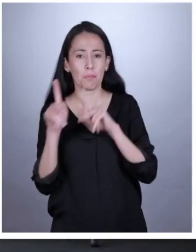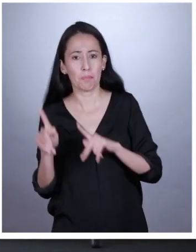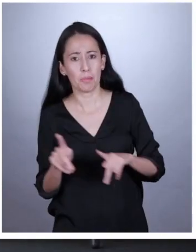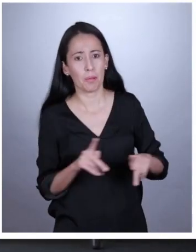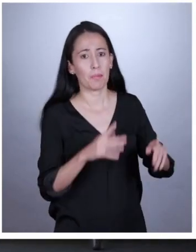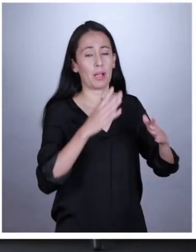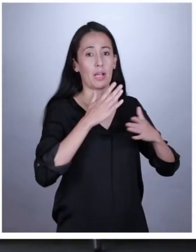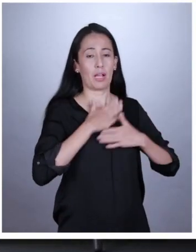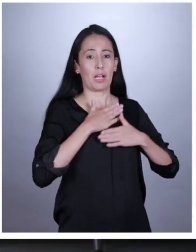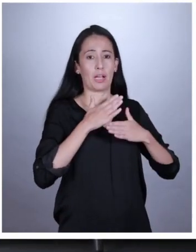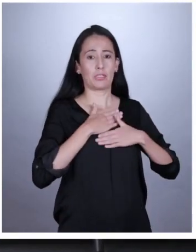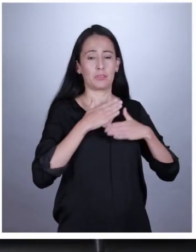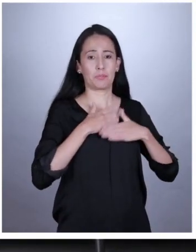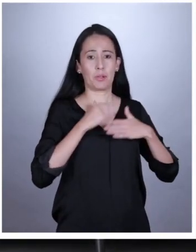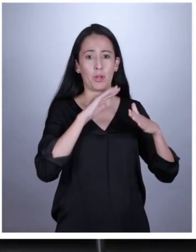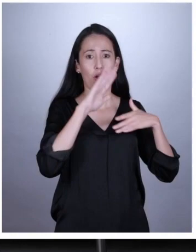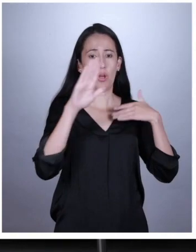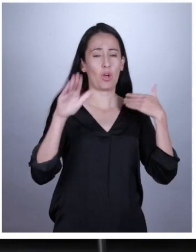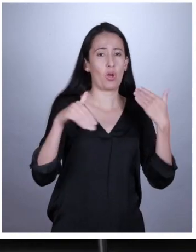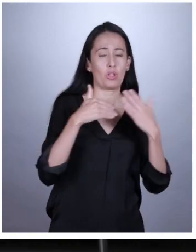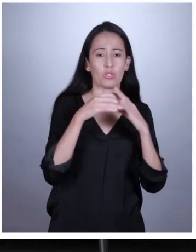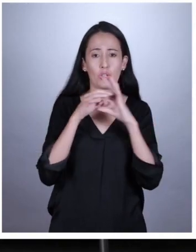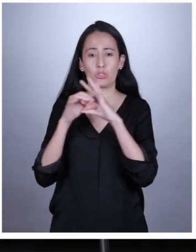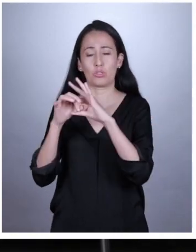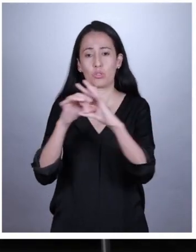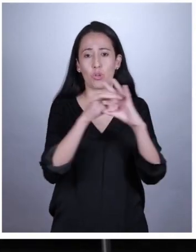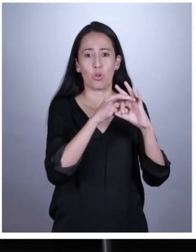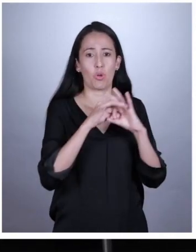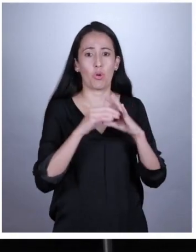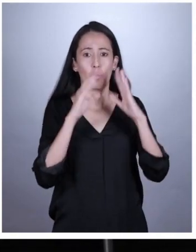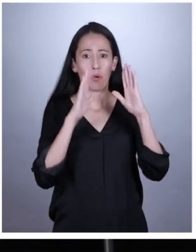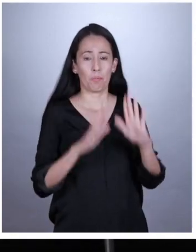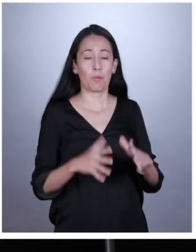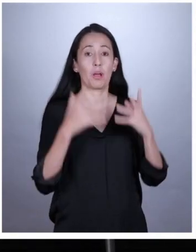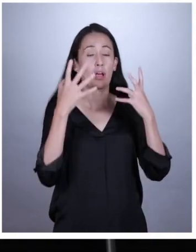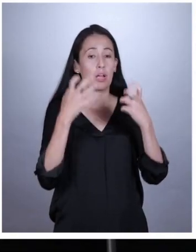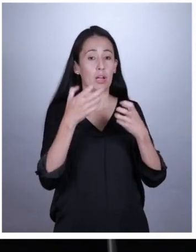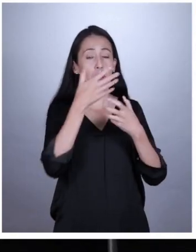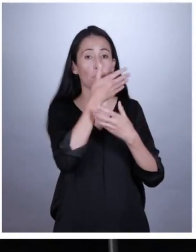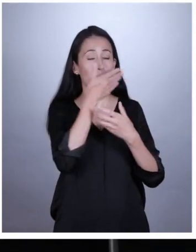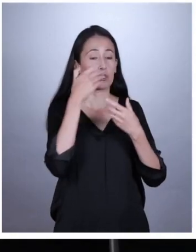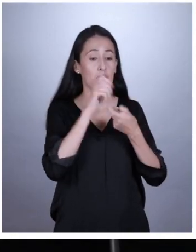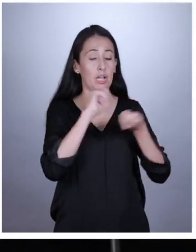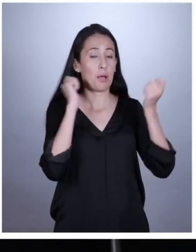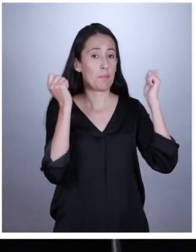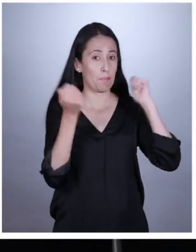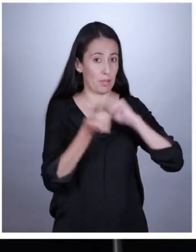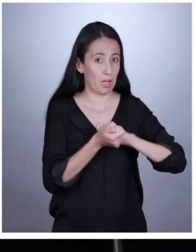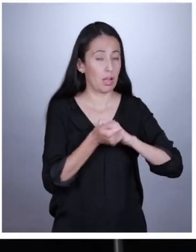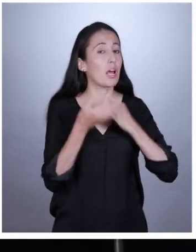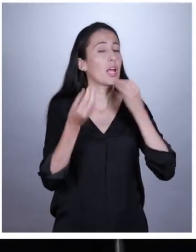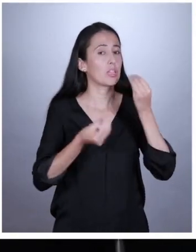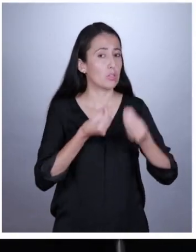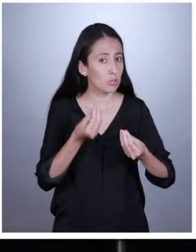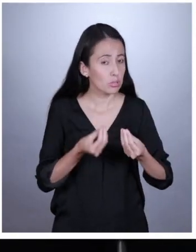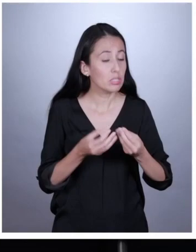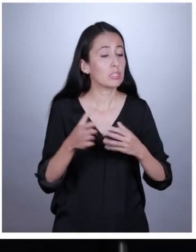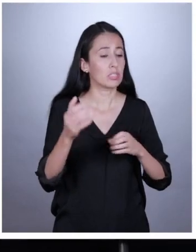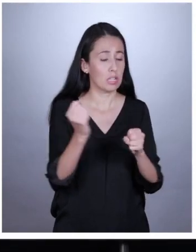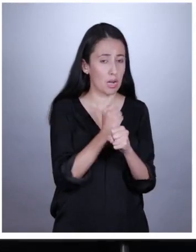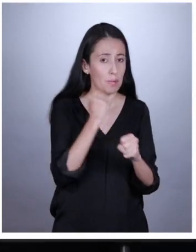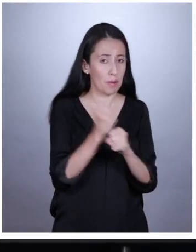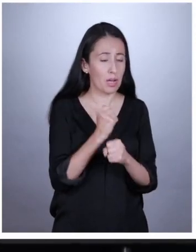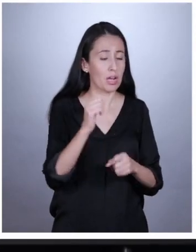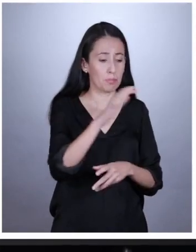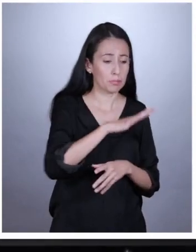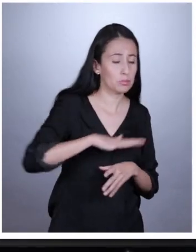Mi plan no es mío, sino que incluye a todos mis compañeros. Si queremos mejorar nuestra comunidad, debemos trabajar entre